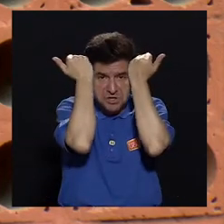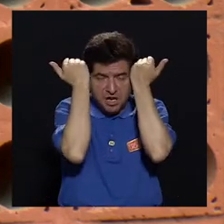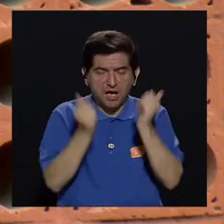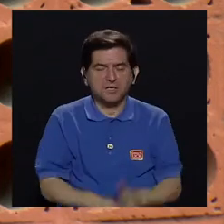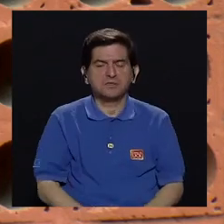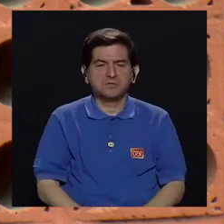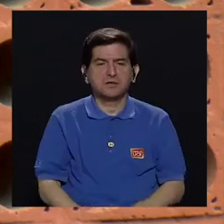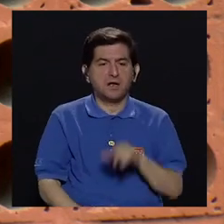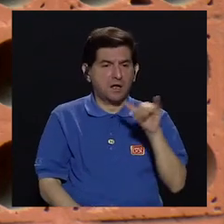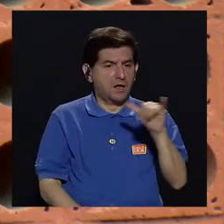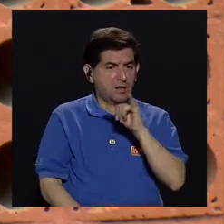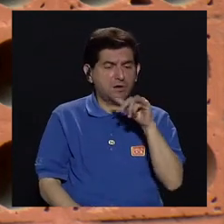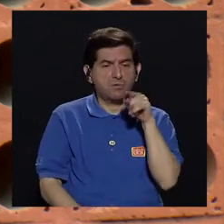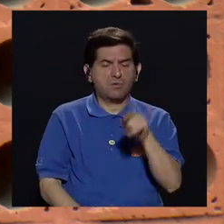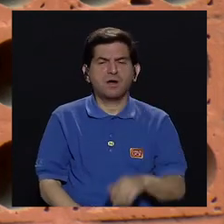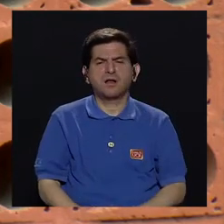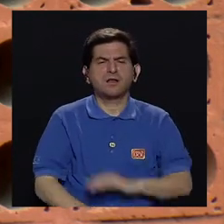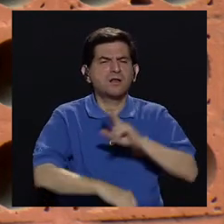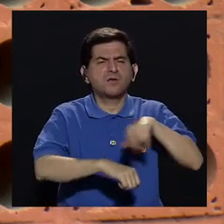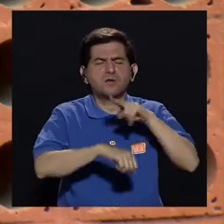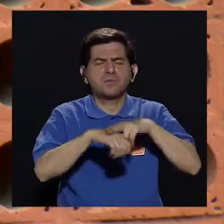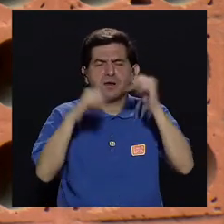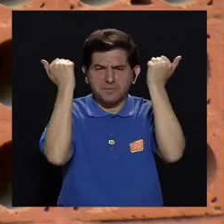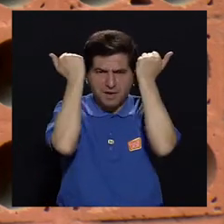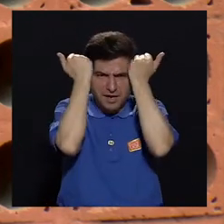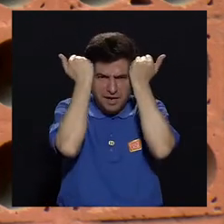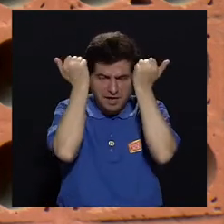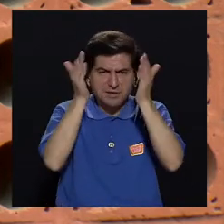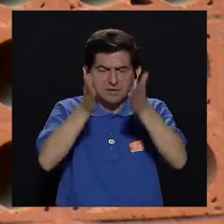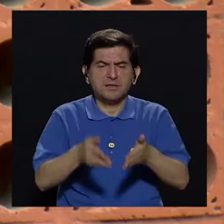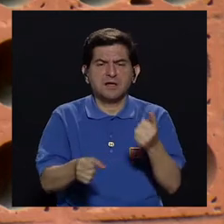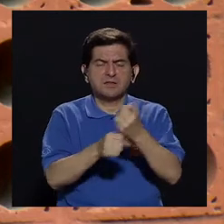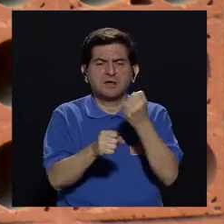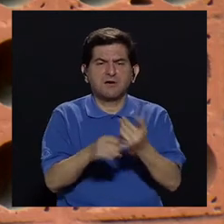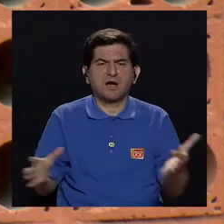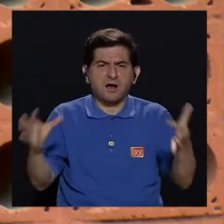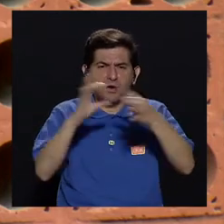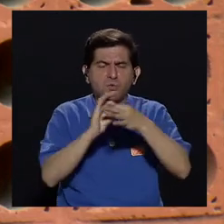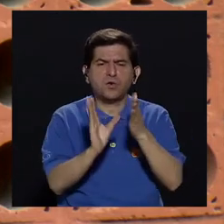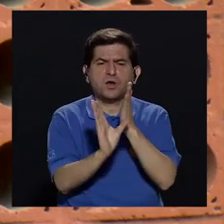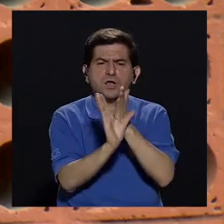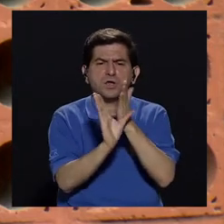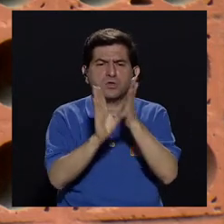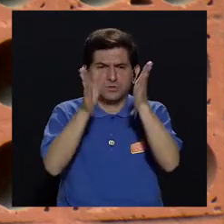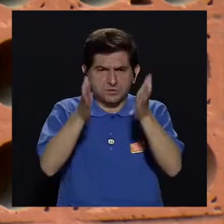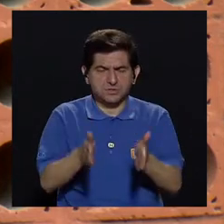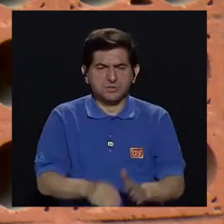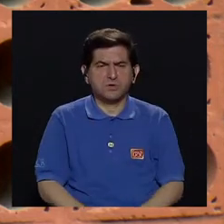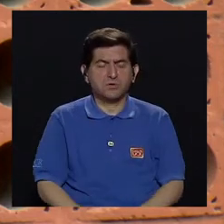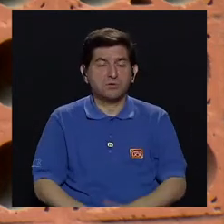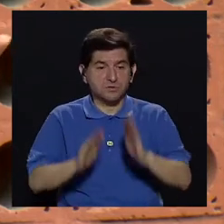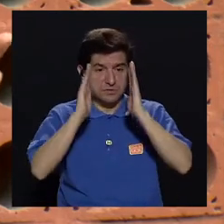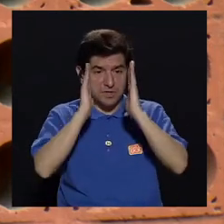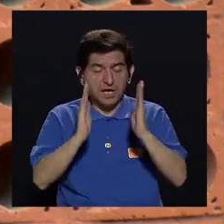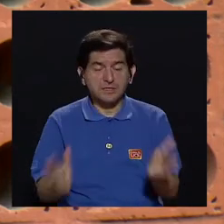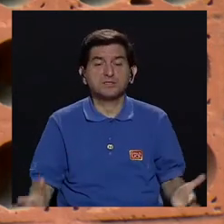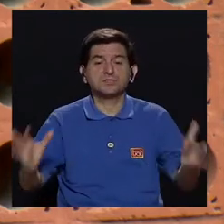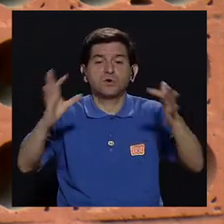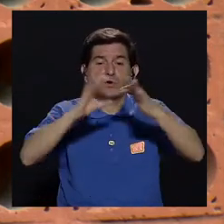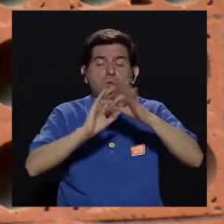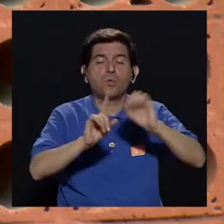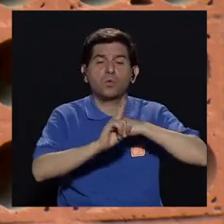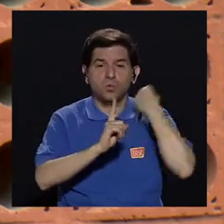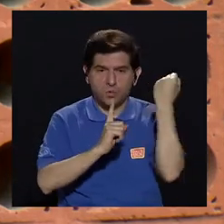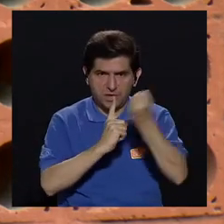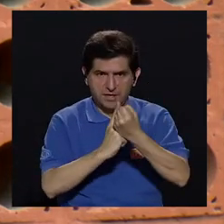psiquiatra que le dé una parte a ellos también, entonces generalmente los psiquiatras trabajan en coordinación con psicólogos y entonces se van a abordar